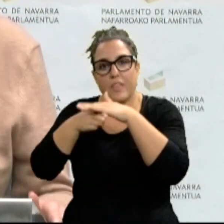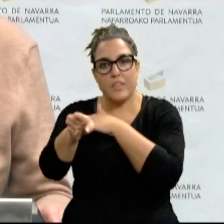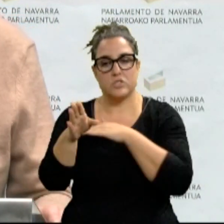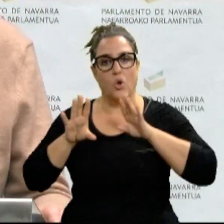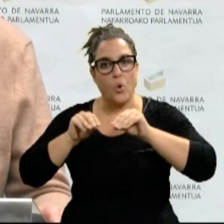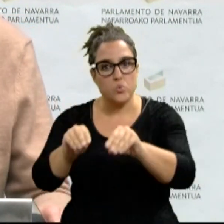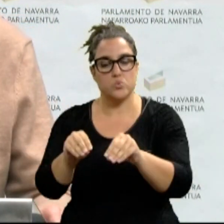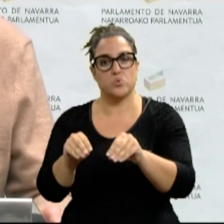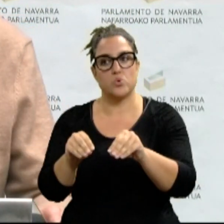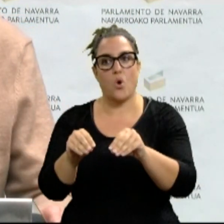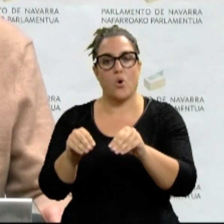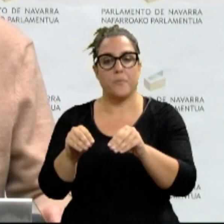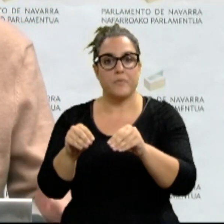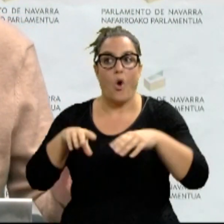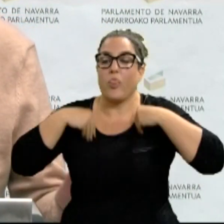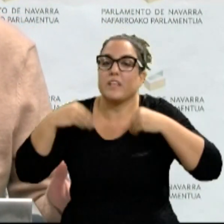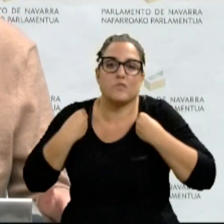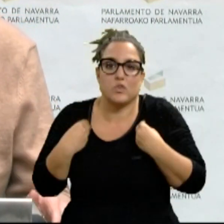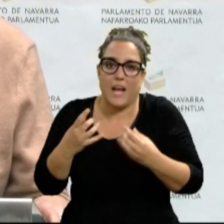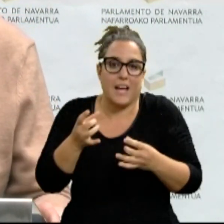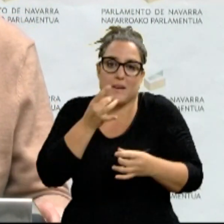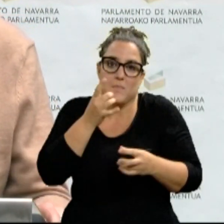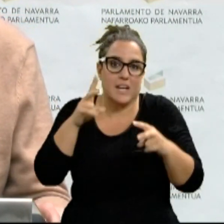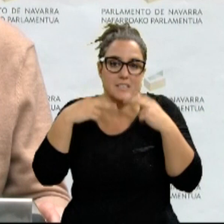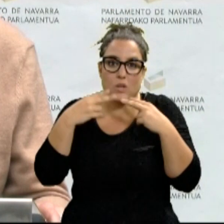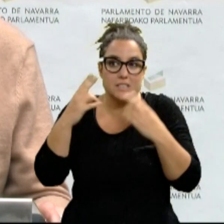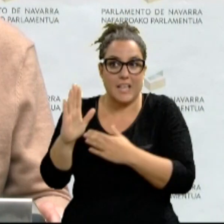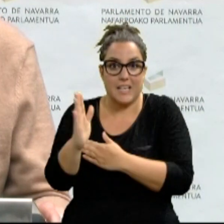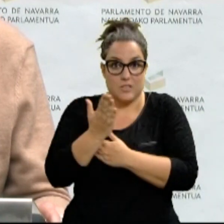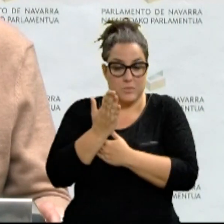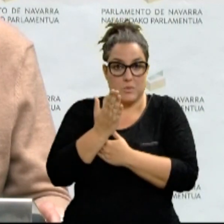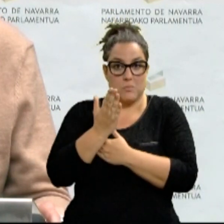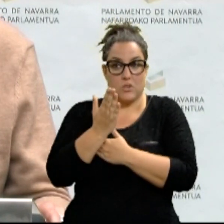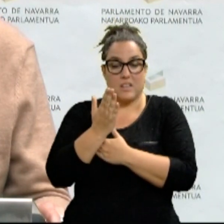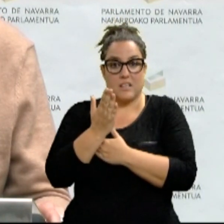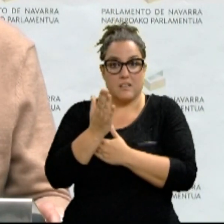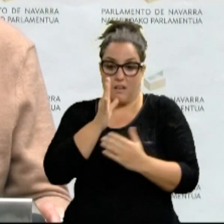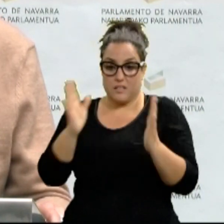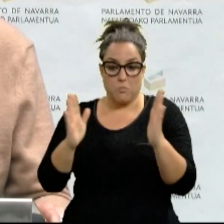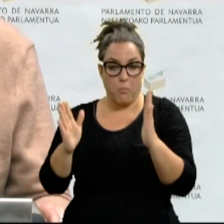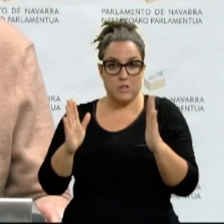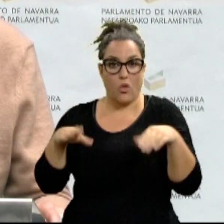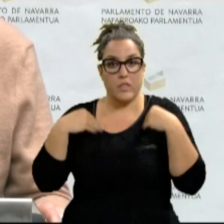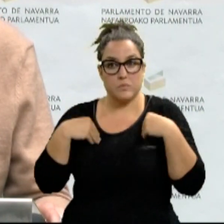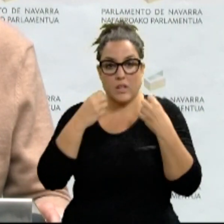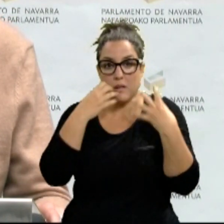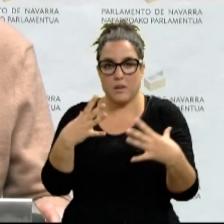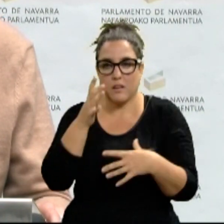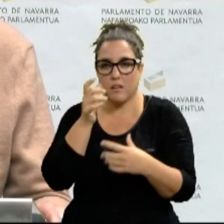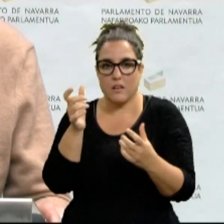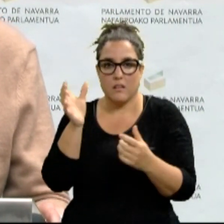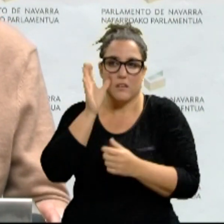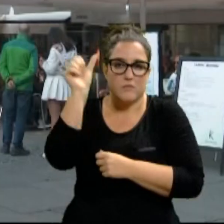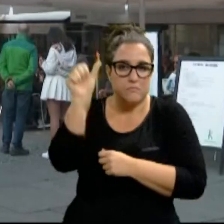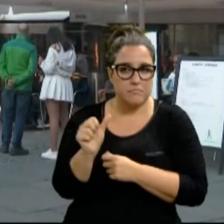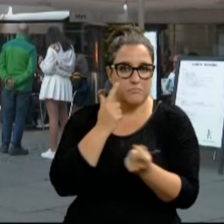disfrute que hagamos de lo que la hostelería navarra nos proporciona en estos momentos sea observado con todas las